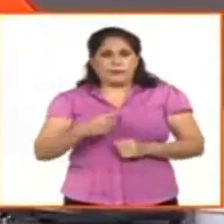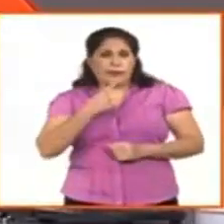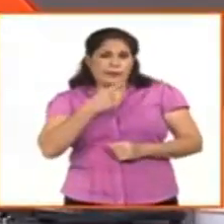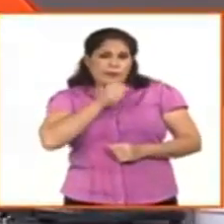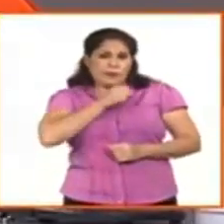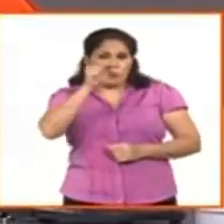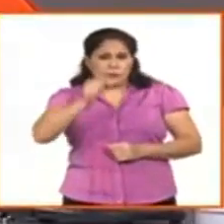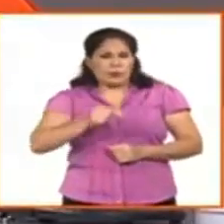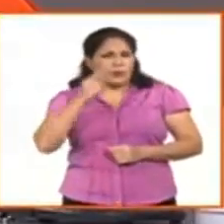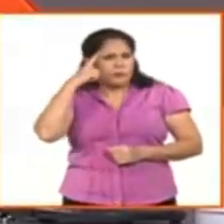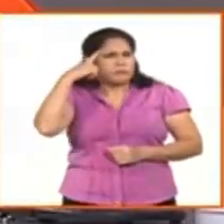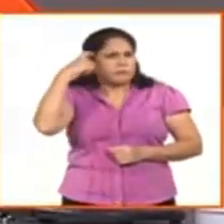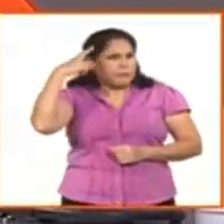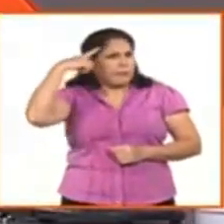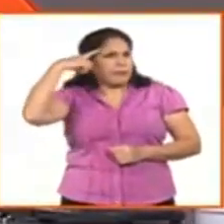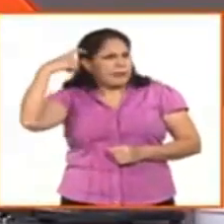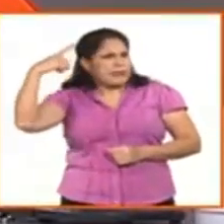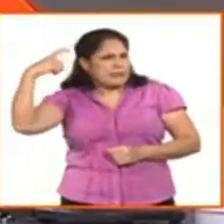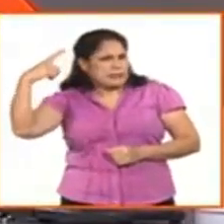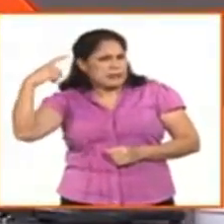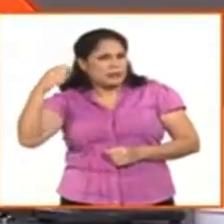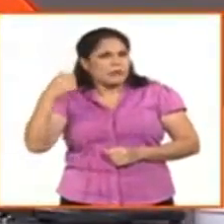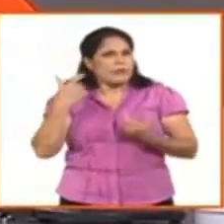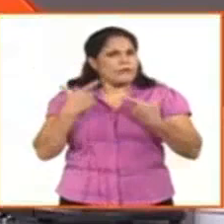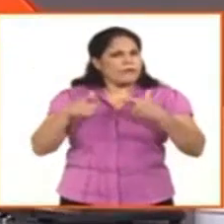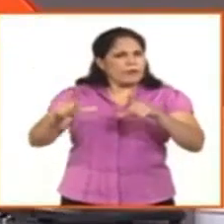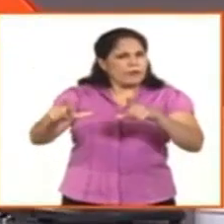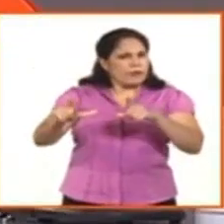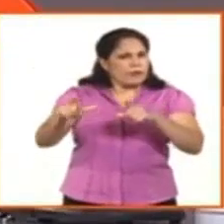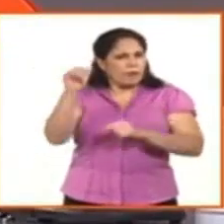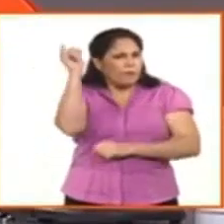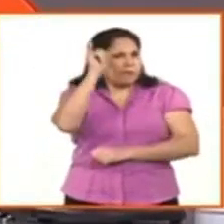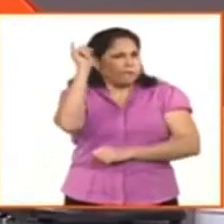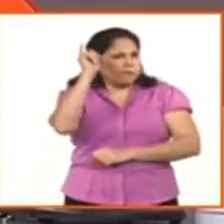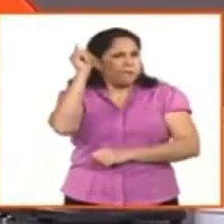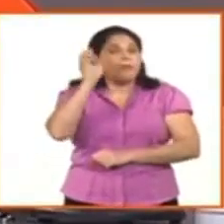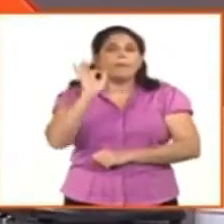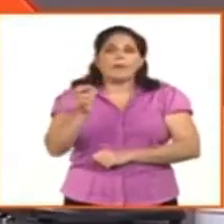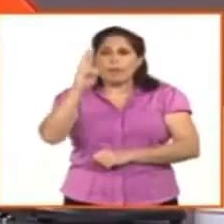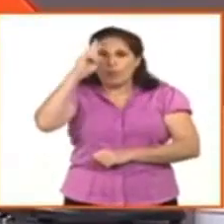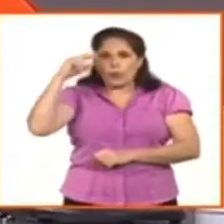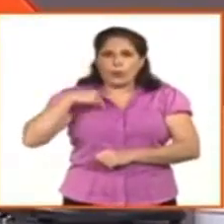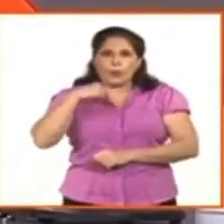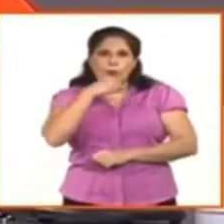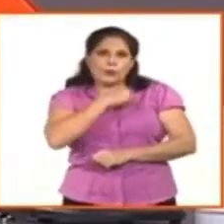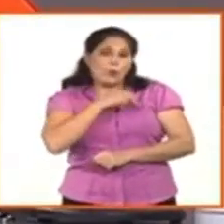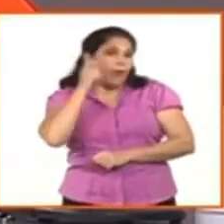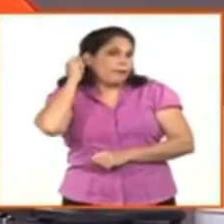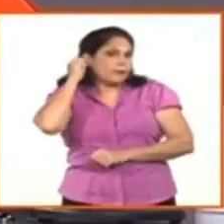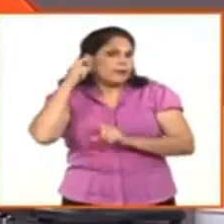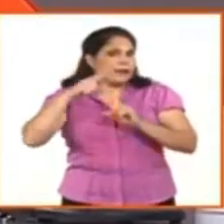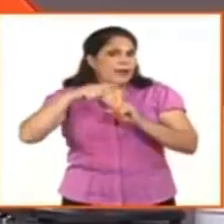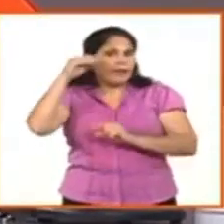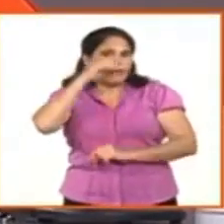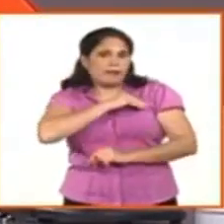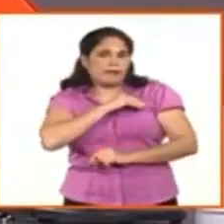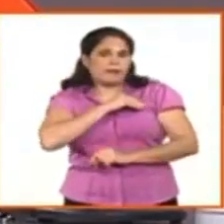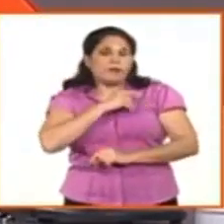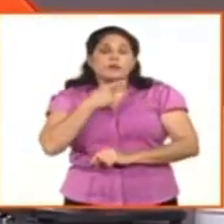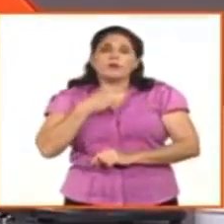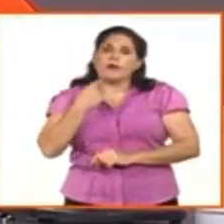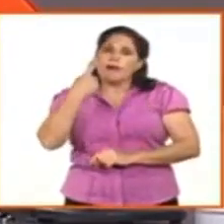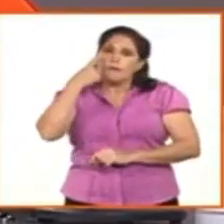pensando con el último reportaje que vimos de esa doctora o esa técnica que decía bueno, yo hasta tengo deseos